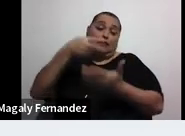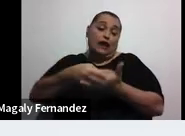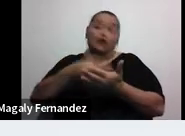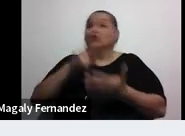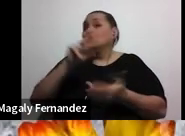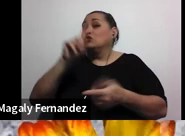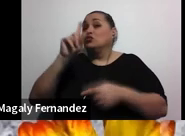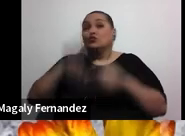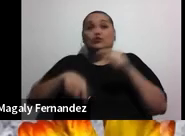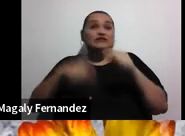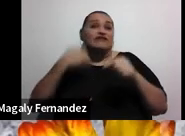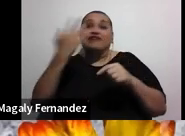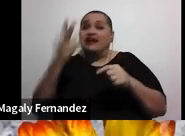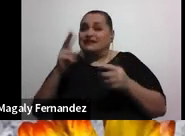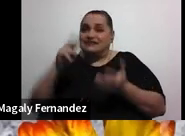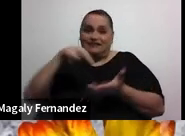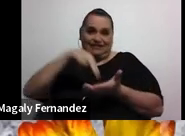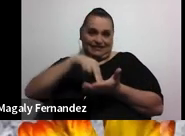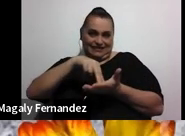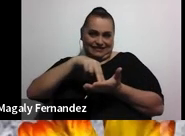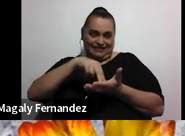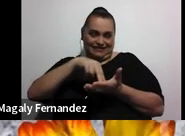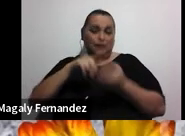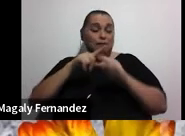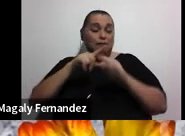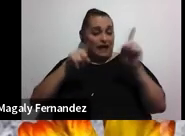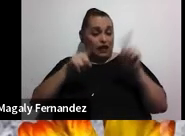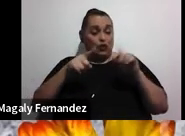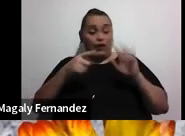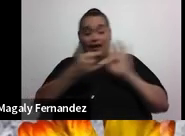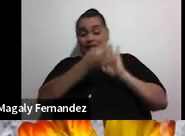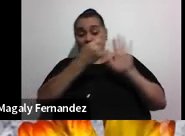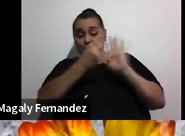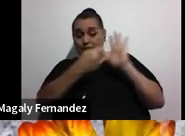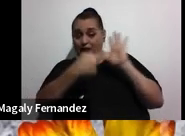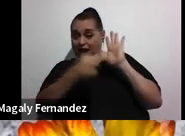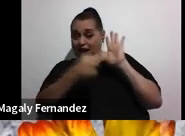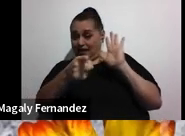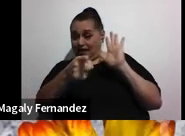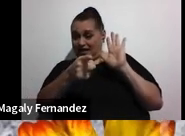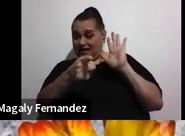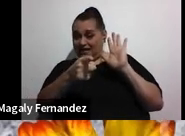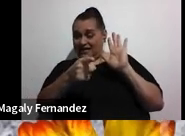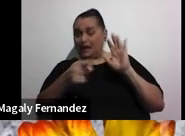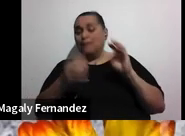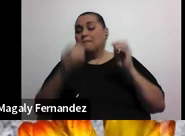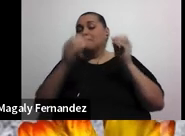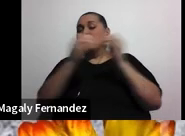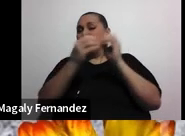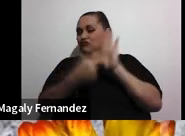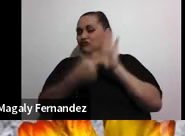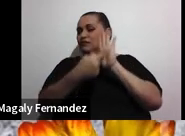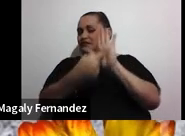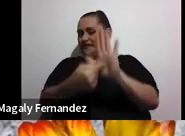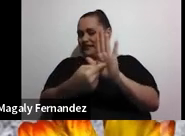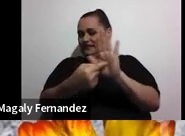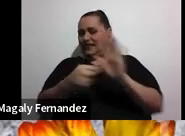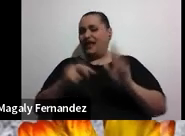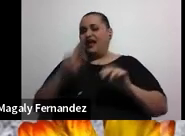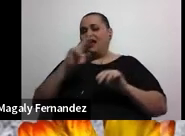pero quiero con esto terminar con esta imagen y es para mí una de las cosas que más representan la resiliencia